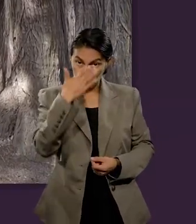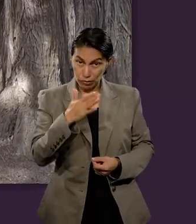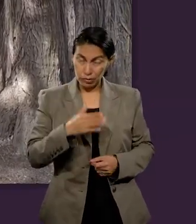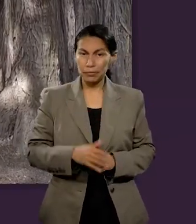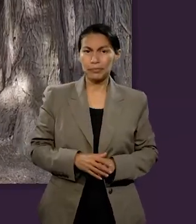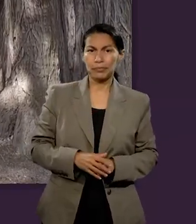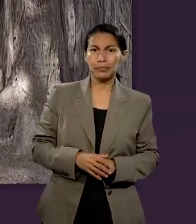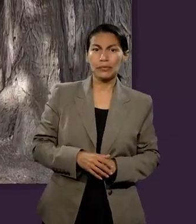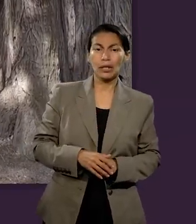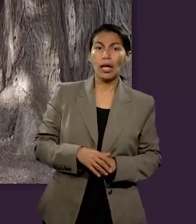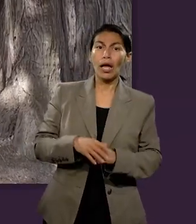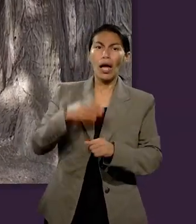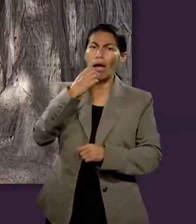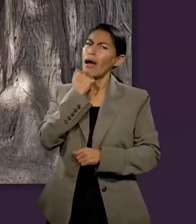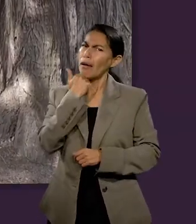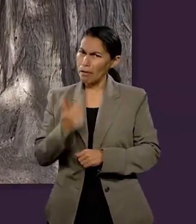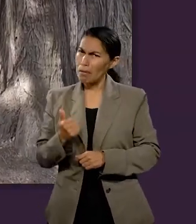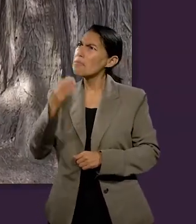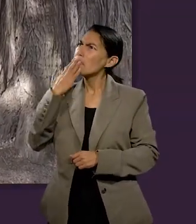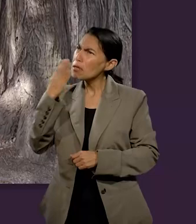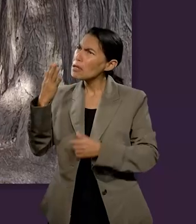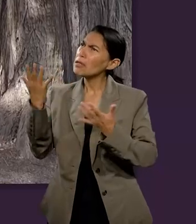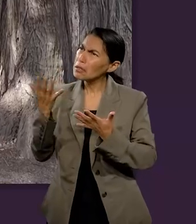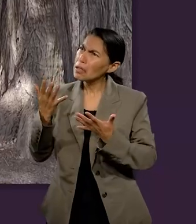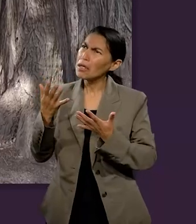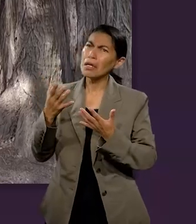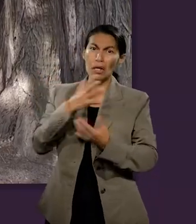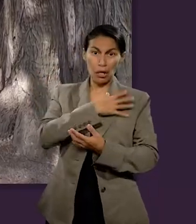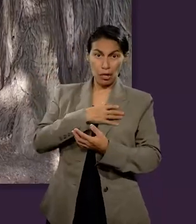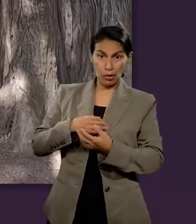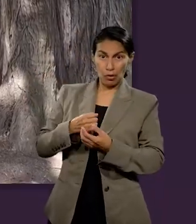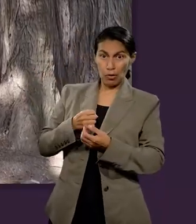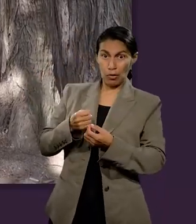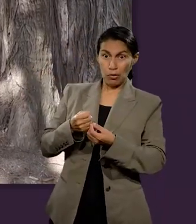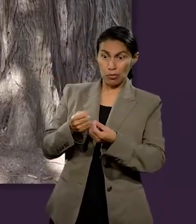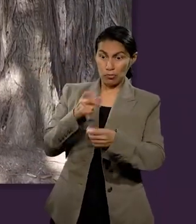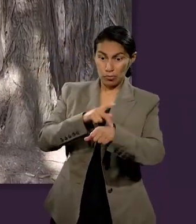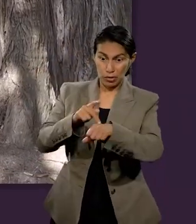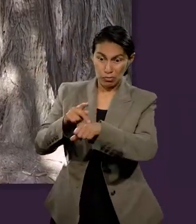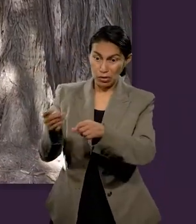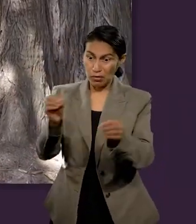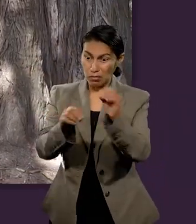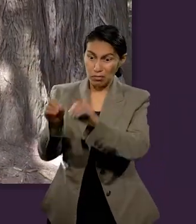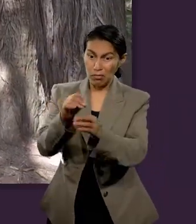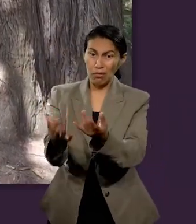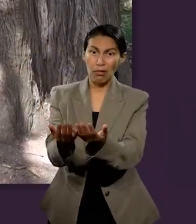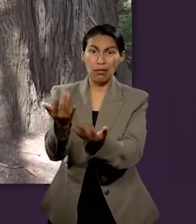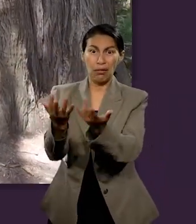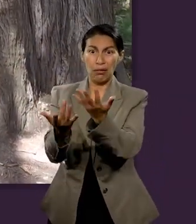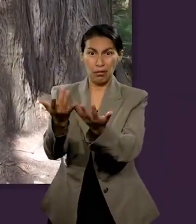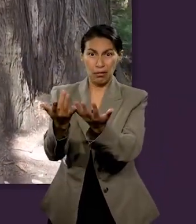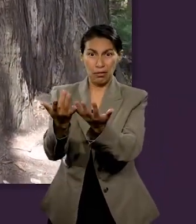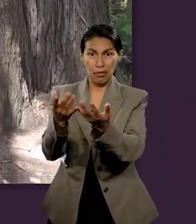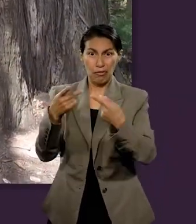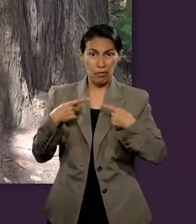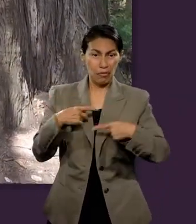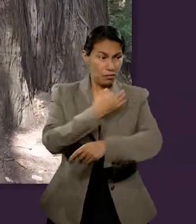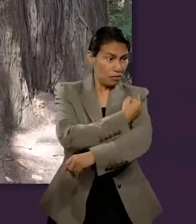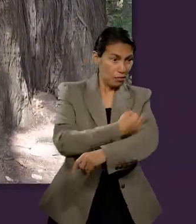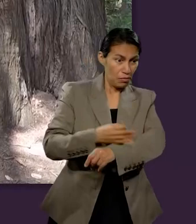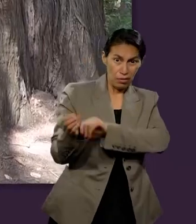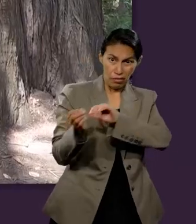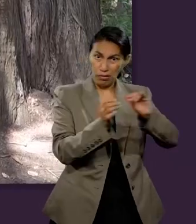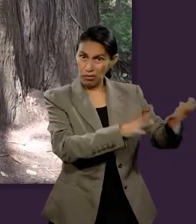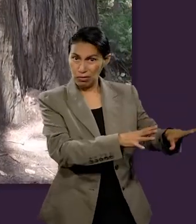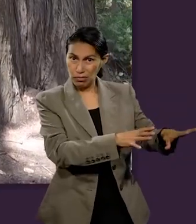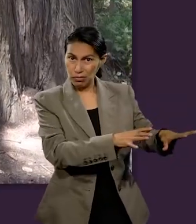Abraham, ¿por qué Abraham fue declarado justo? Tú sabes la razón. Porque se portó bien,